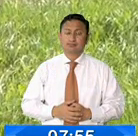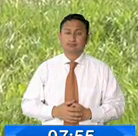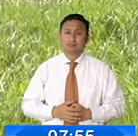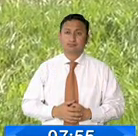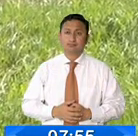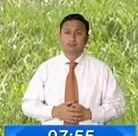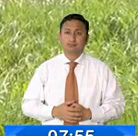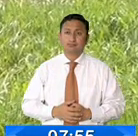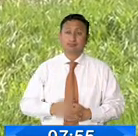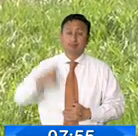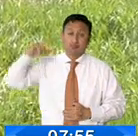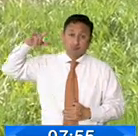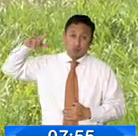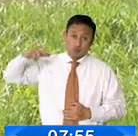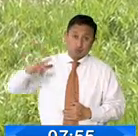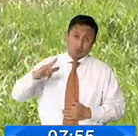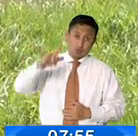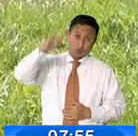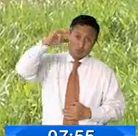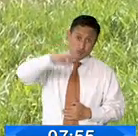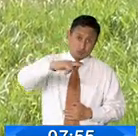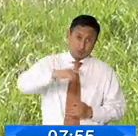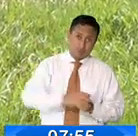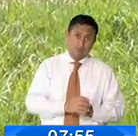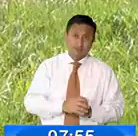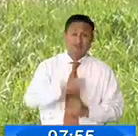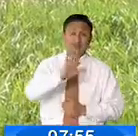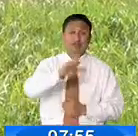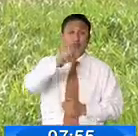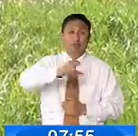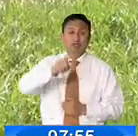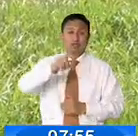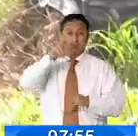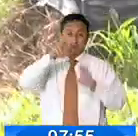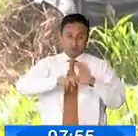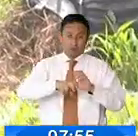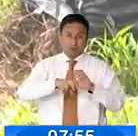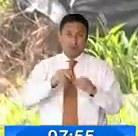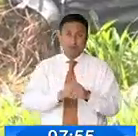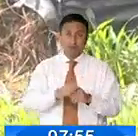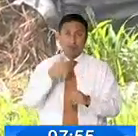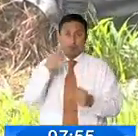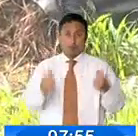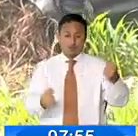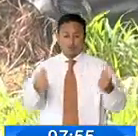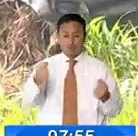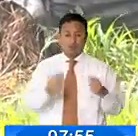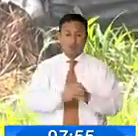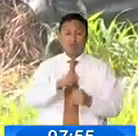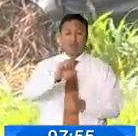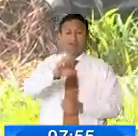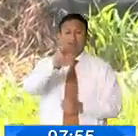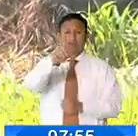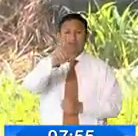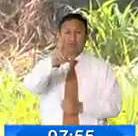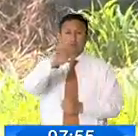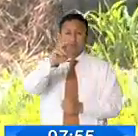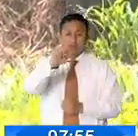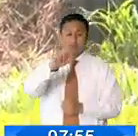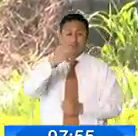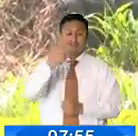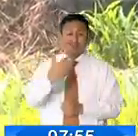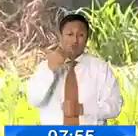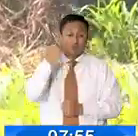Una avioneta Cessna 182, con cinco personas a bordo, el piloto Edwin Ríos, como tres mujeres